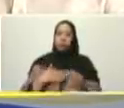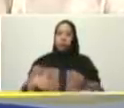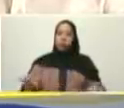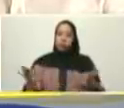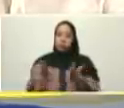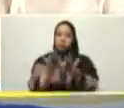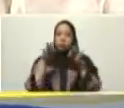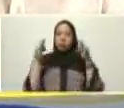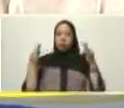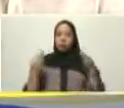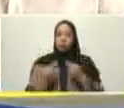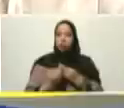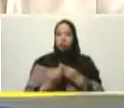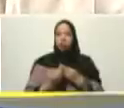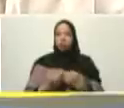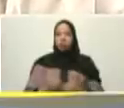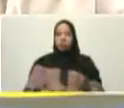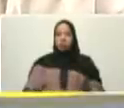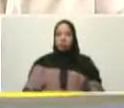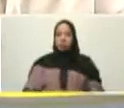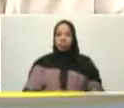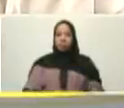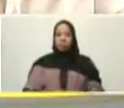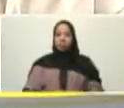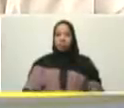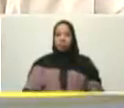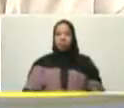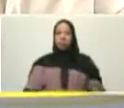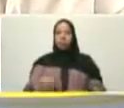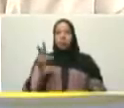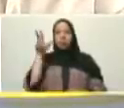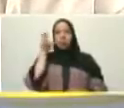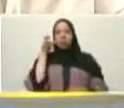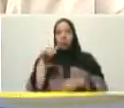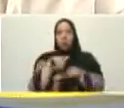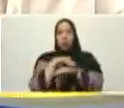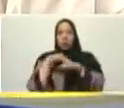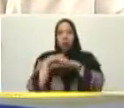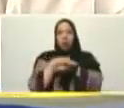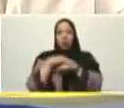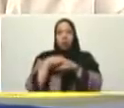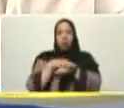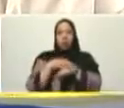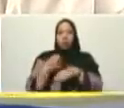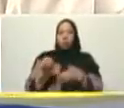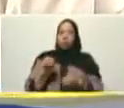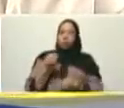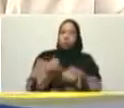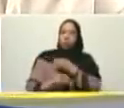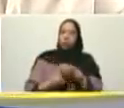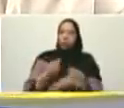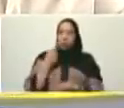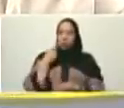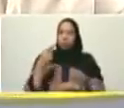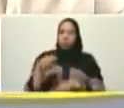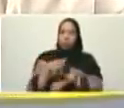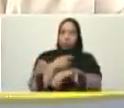cómodos sustituirlo ir gobernadores dime tú gobernador